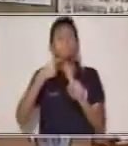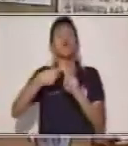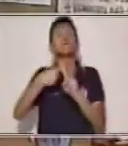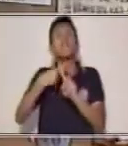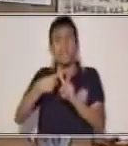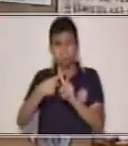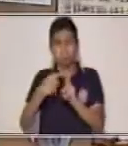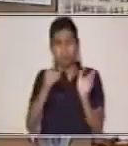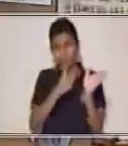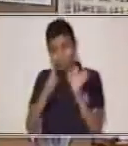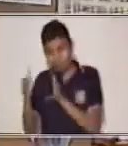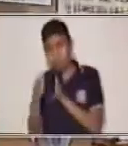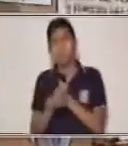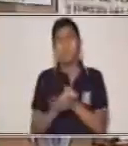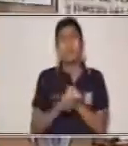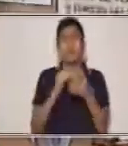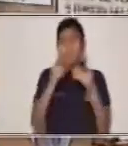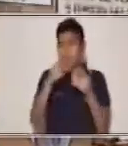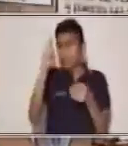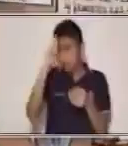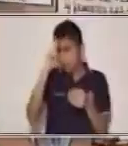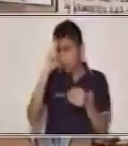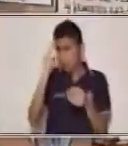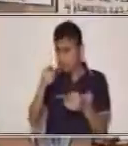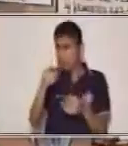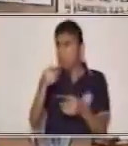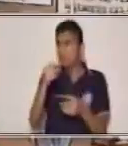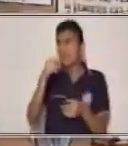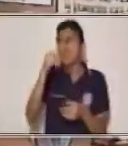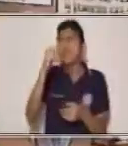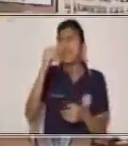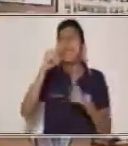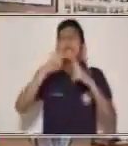introducción. ¿Sí? A ver qué es la introducción.